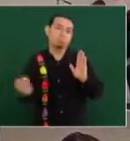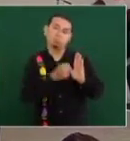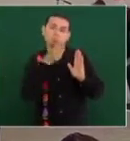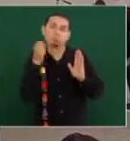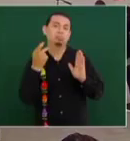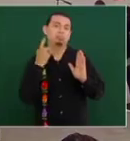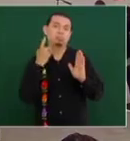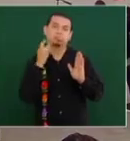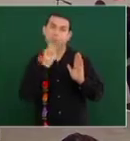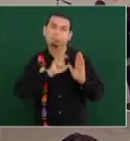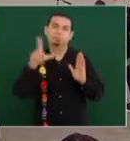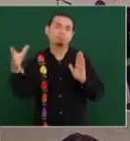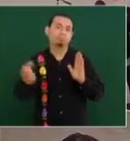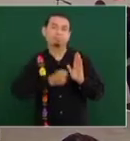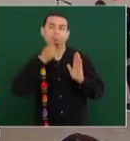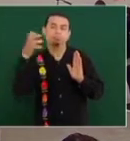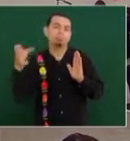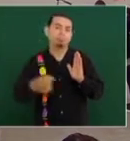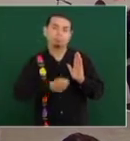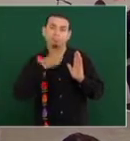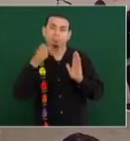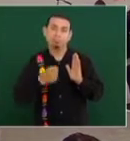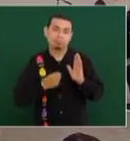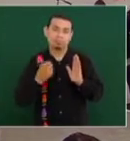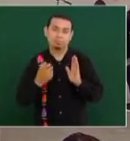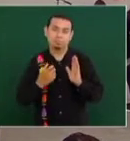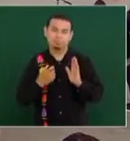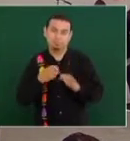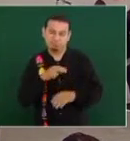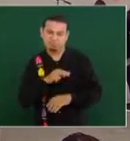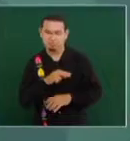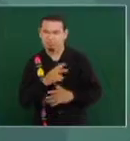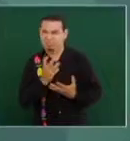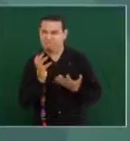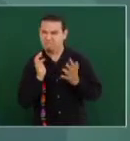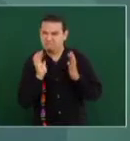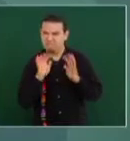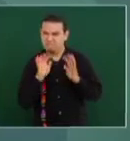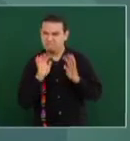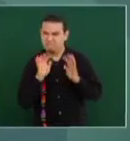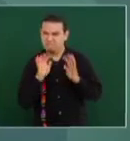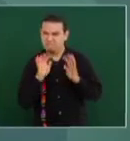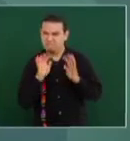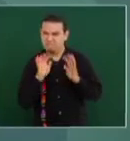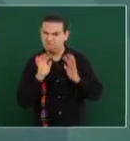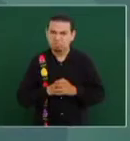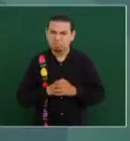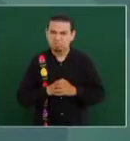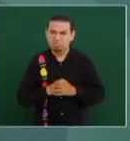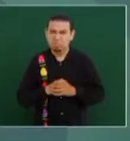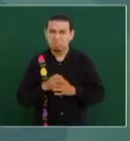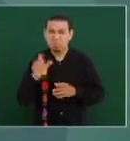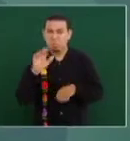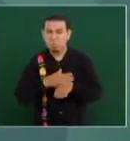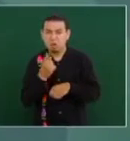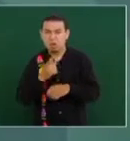podrido, porque cada vez, gracias,